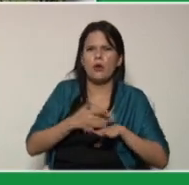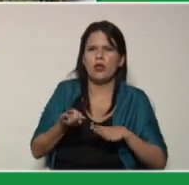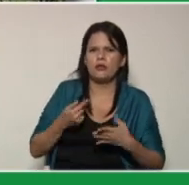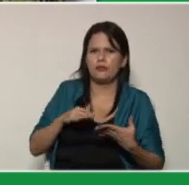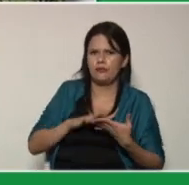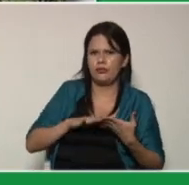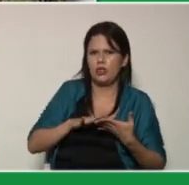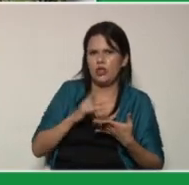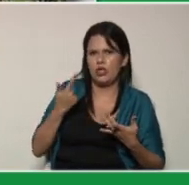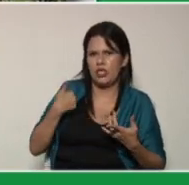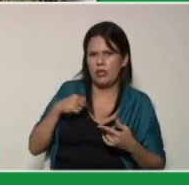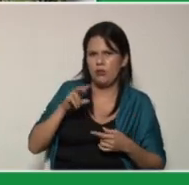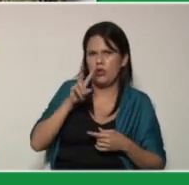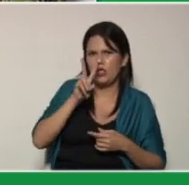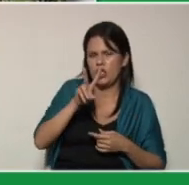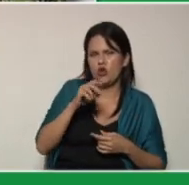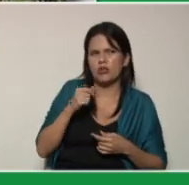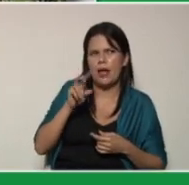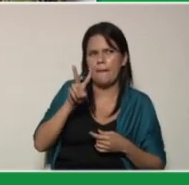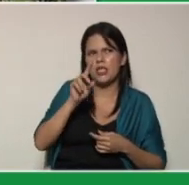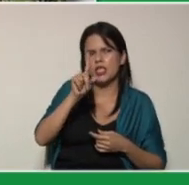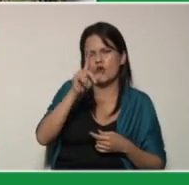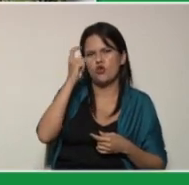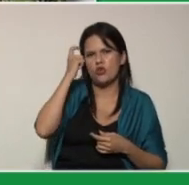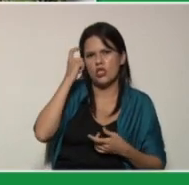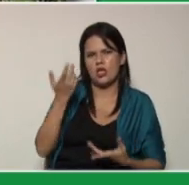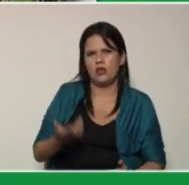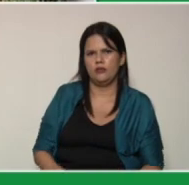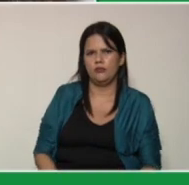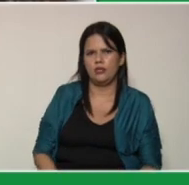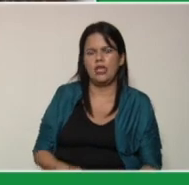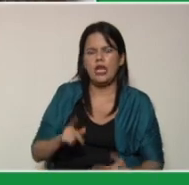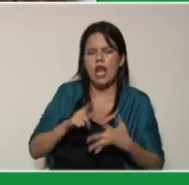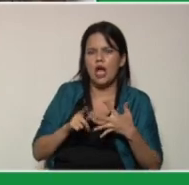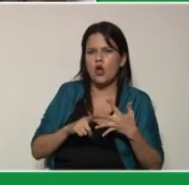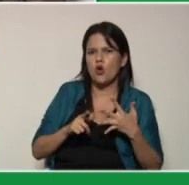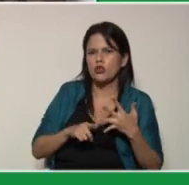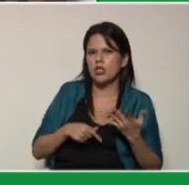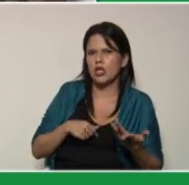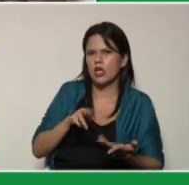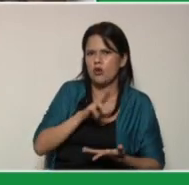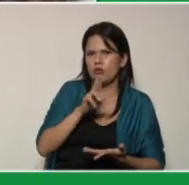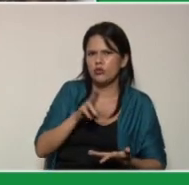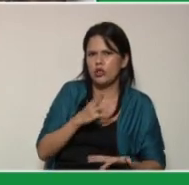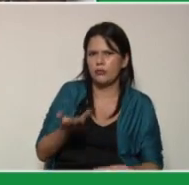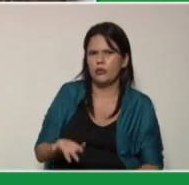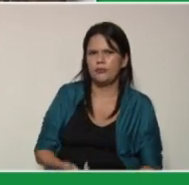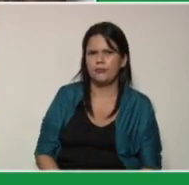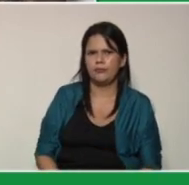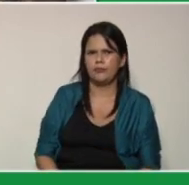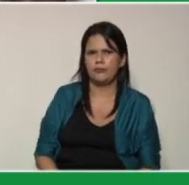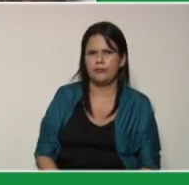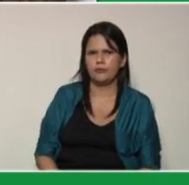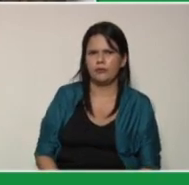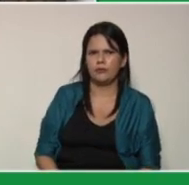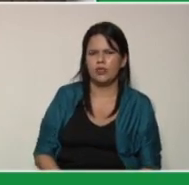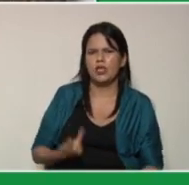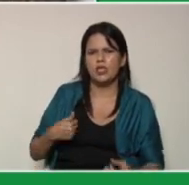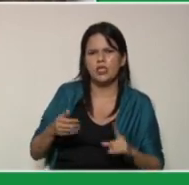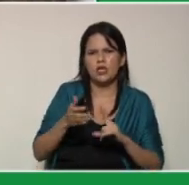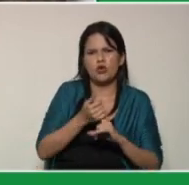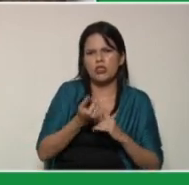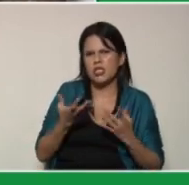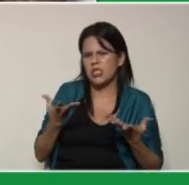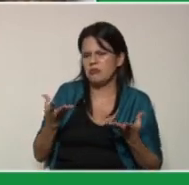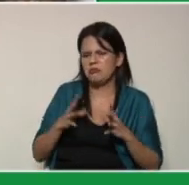obtenemos entre 12 a 21 días y sus materiales lo podemos adecuar y conseguir en partes muy